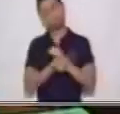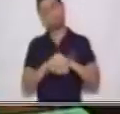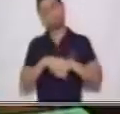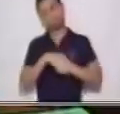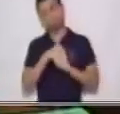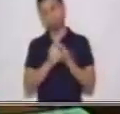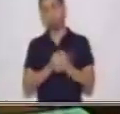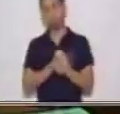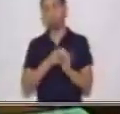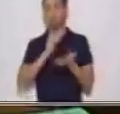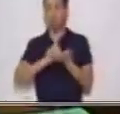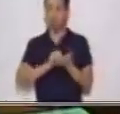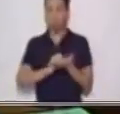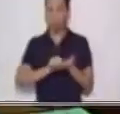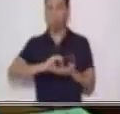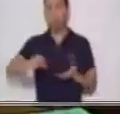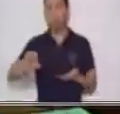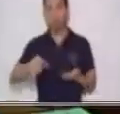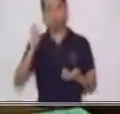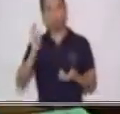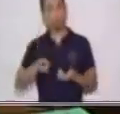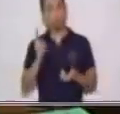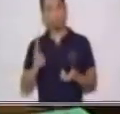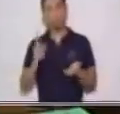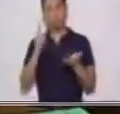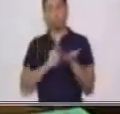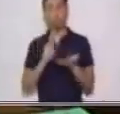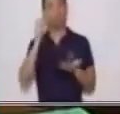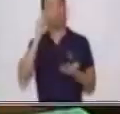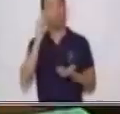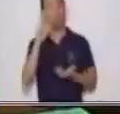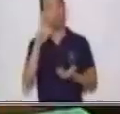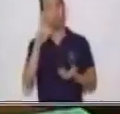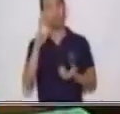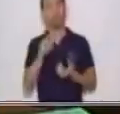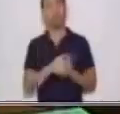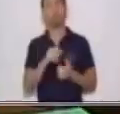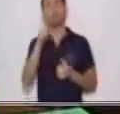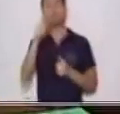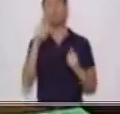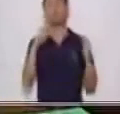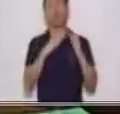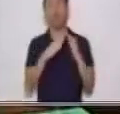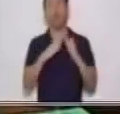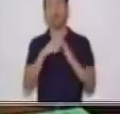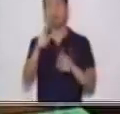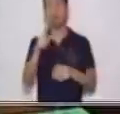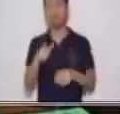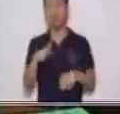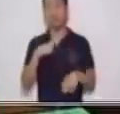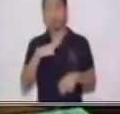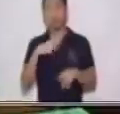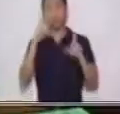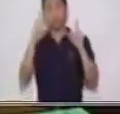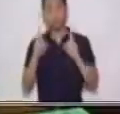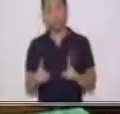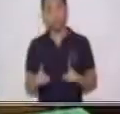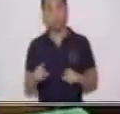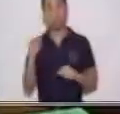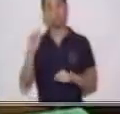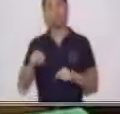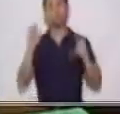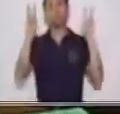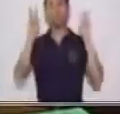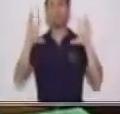constantemente. El uso del gel antibacterial. Si en casa hay una persona con discapacidad, este tema le